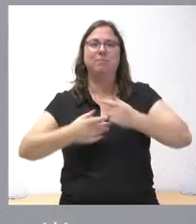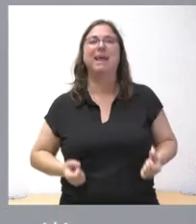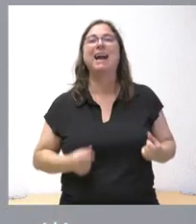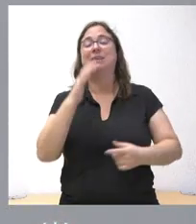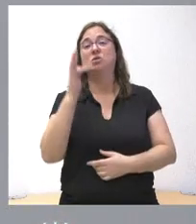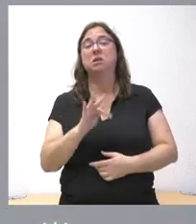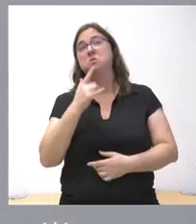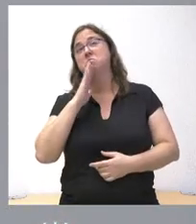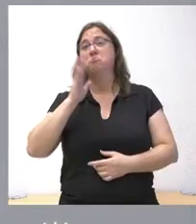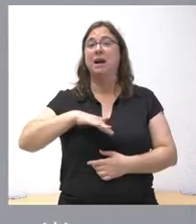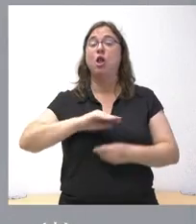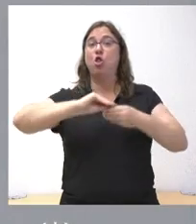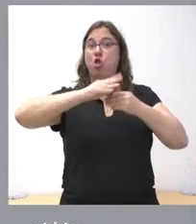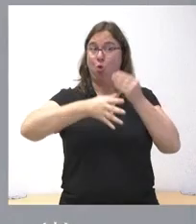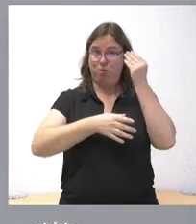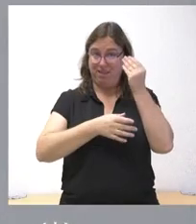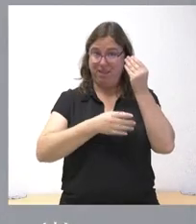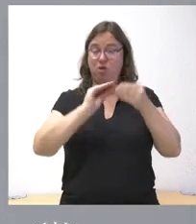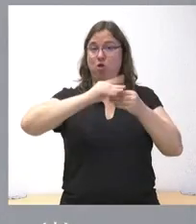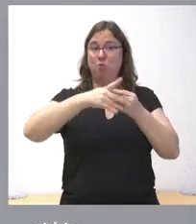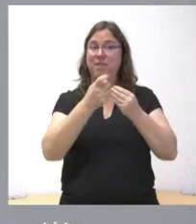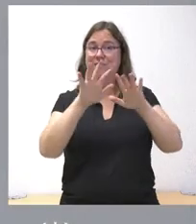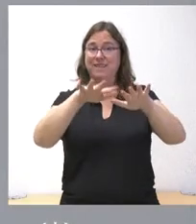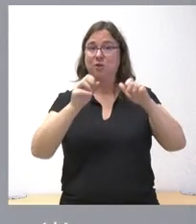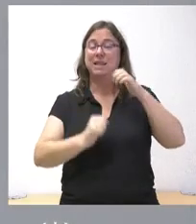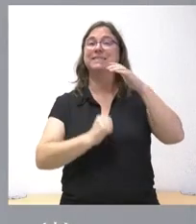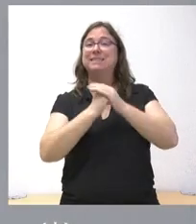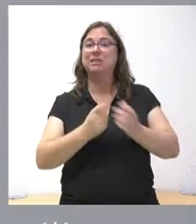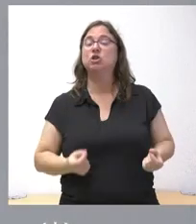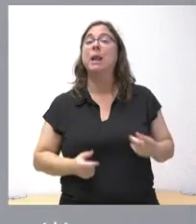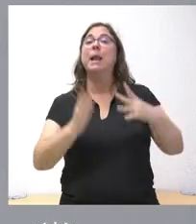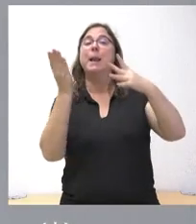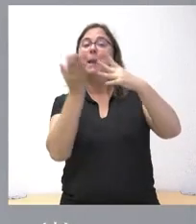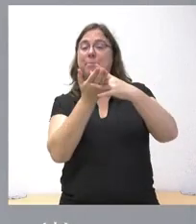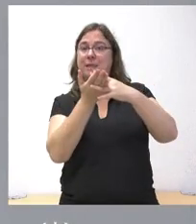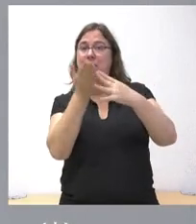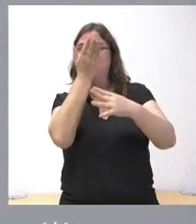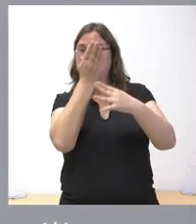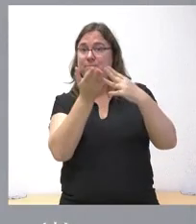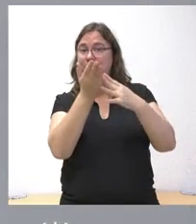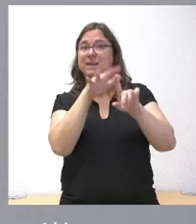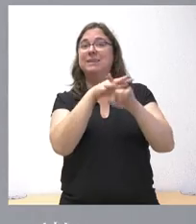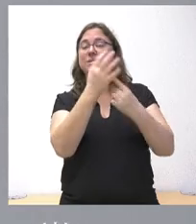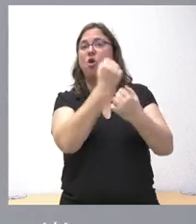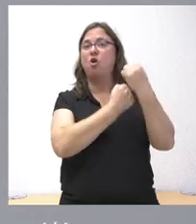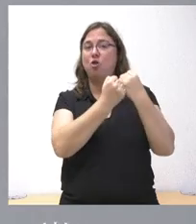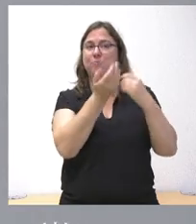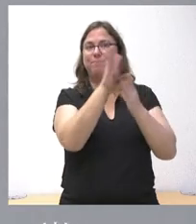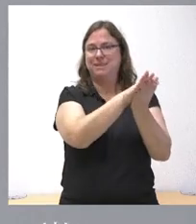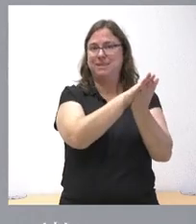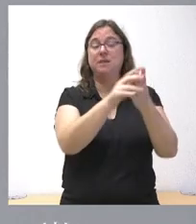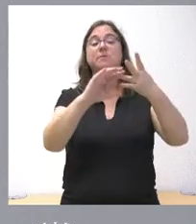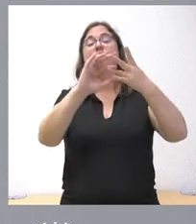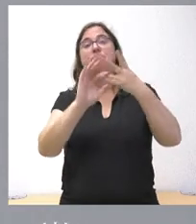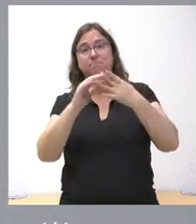aproximadamente de lo que es la documentación que se envía a las Cortes para el techo de gasto, la mitad viene a ser este escenario macroeconómico que presentamos y de la